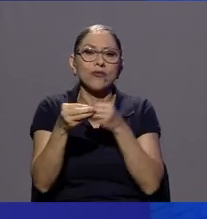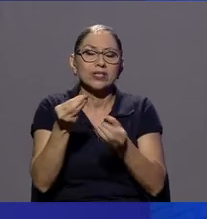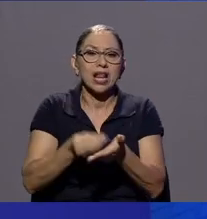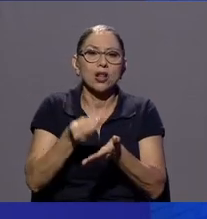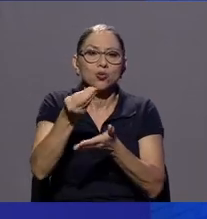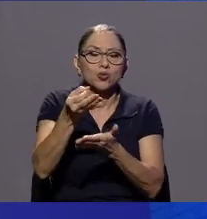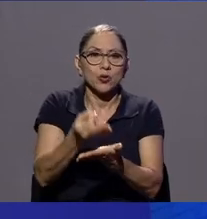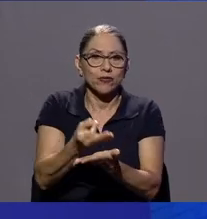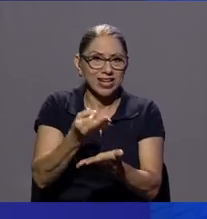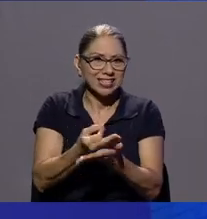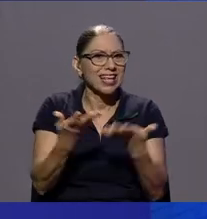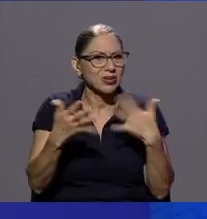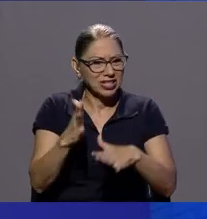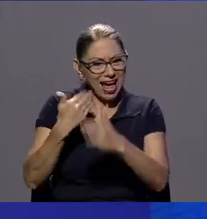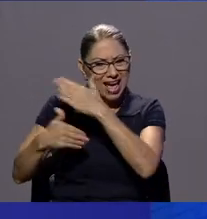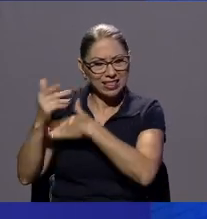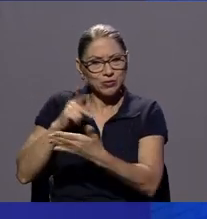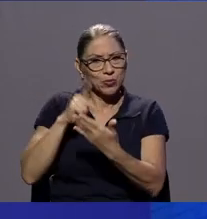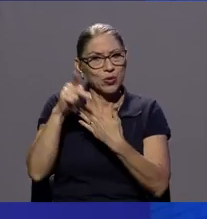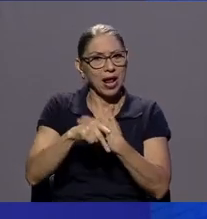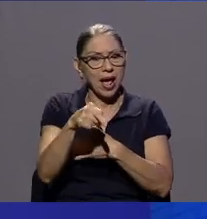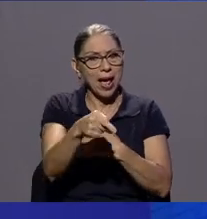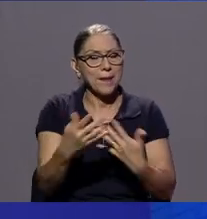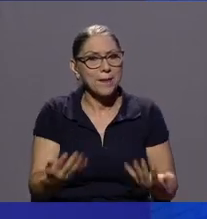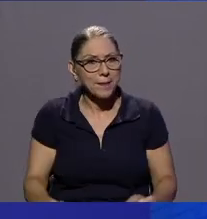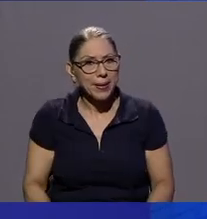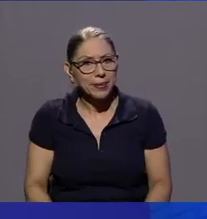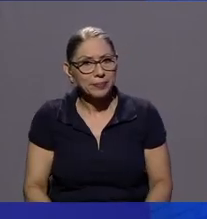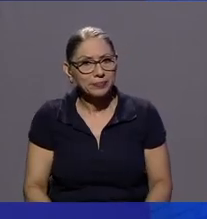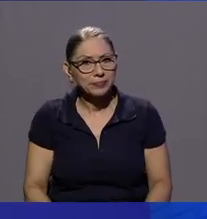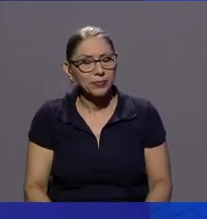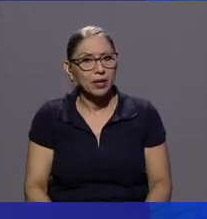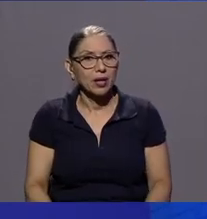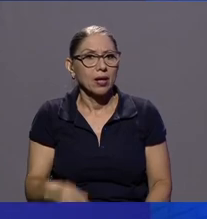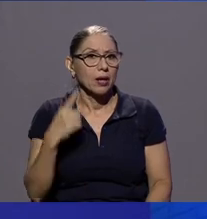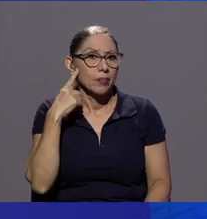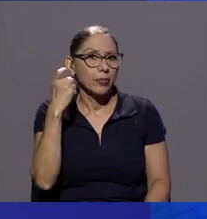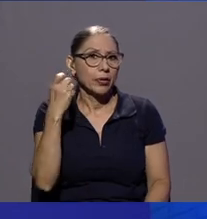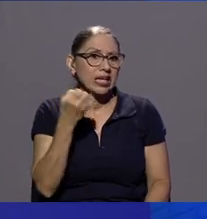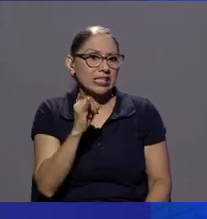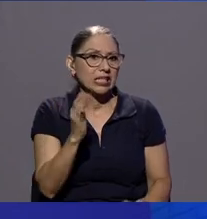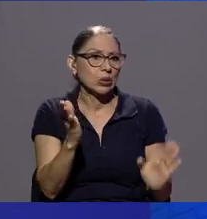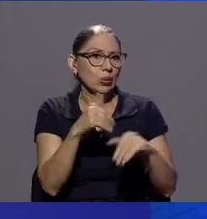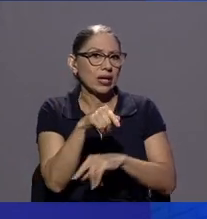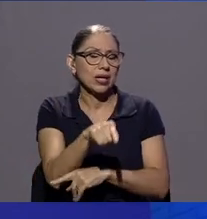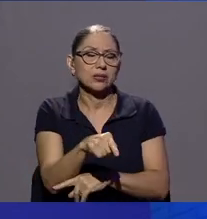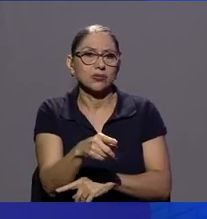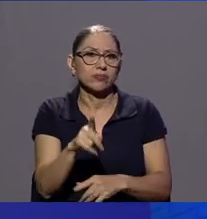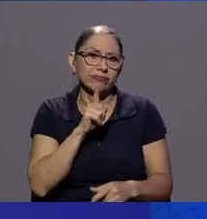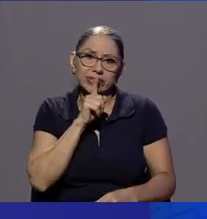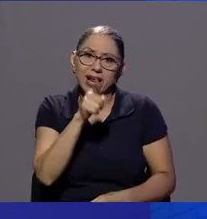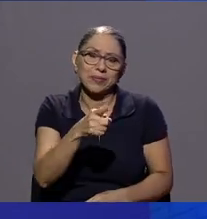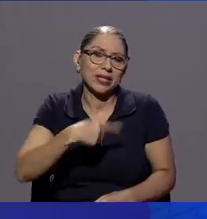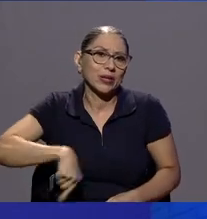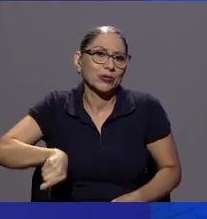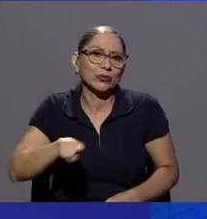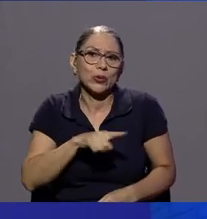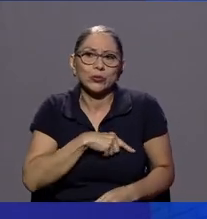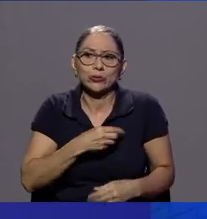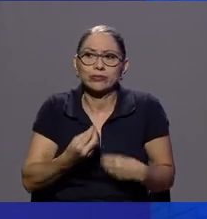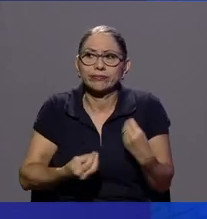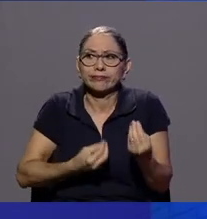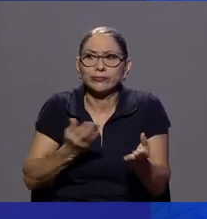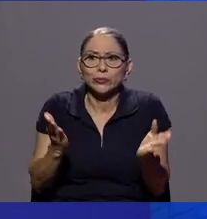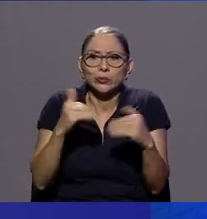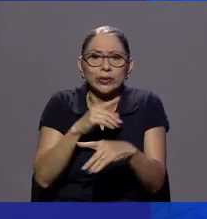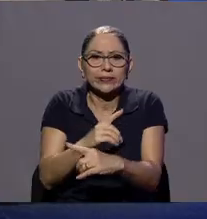ya tuvimos un programa sobre eso porque si no realmente estaríamos total y absolutamente indefensos si no fuera por la labor